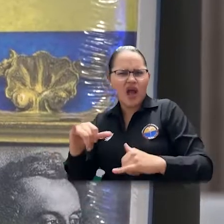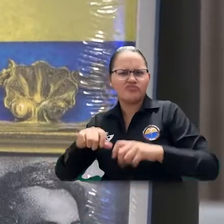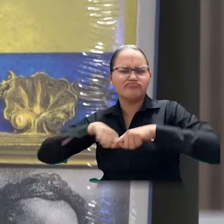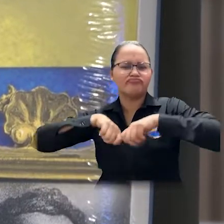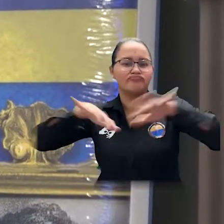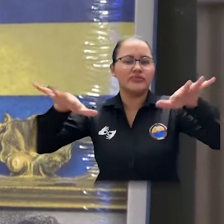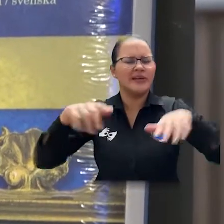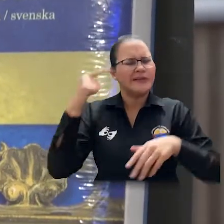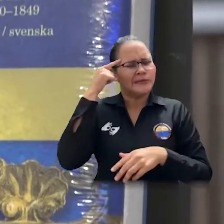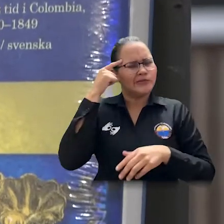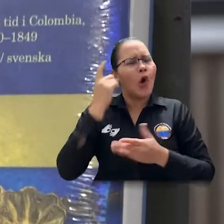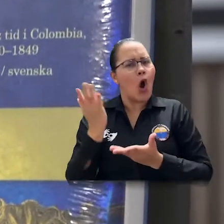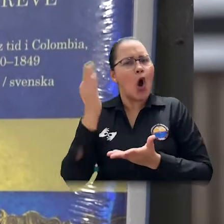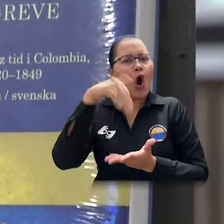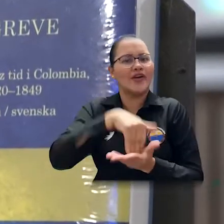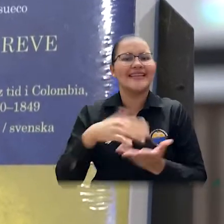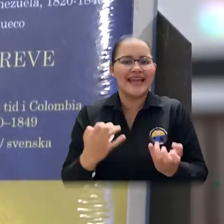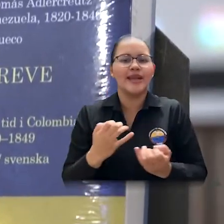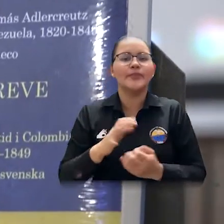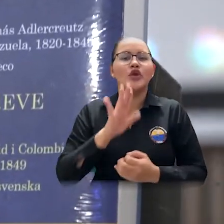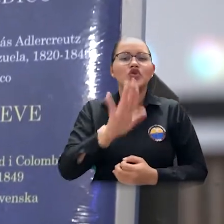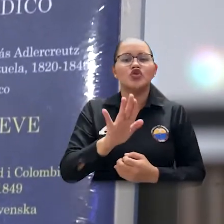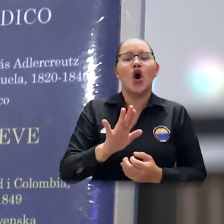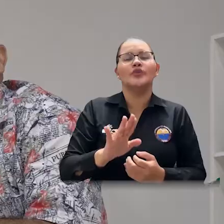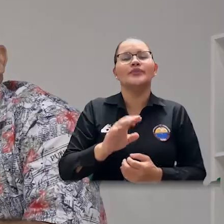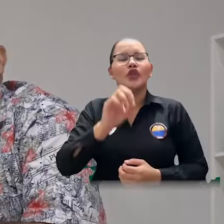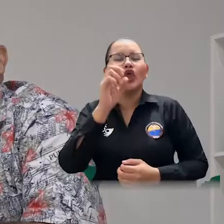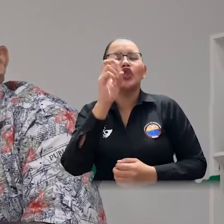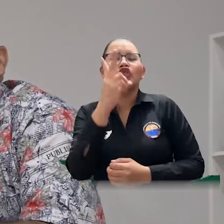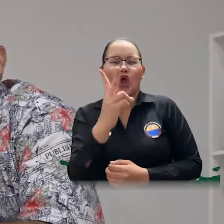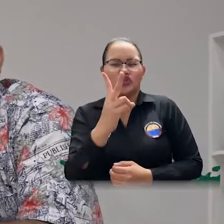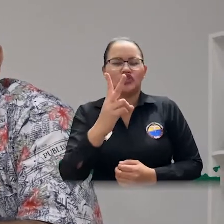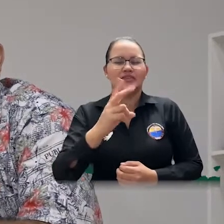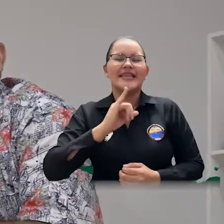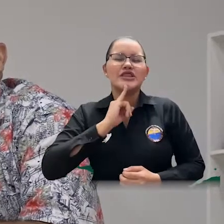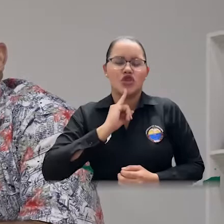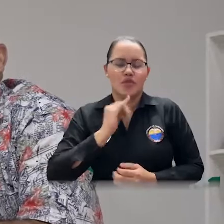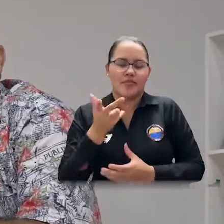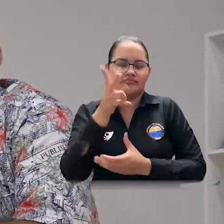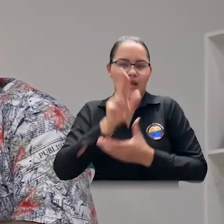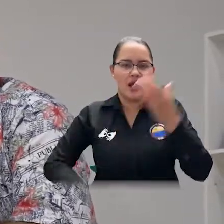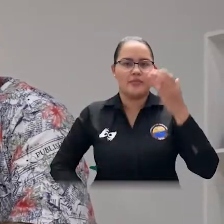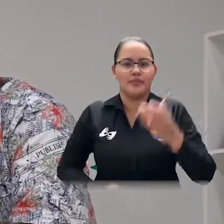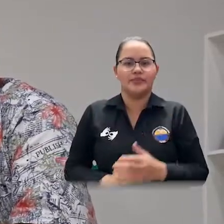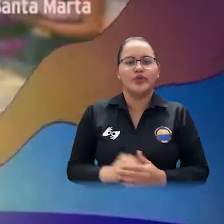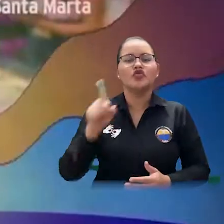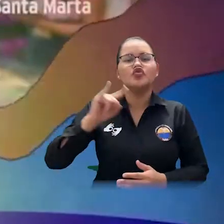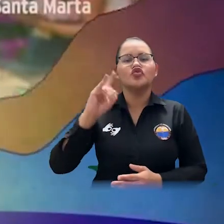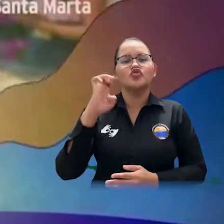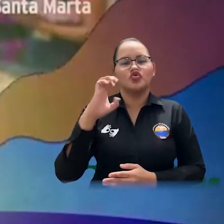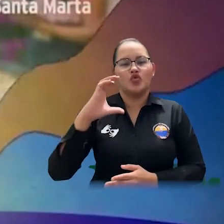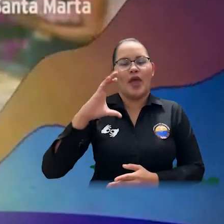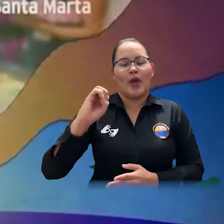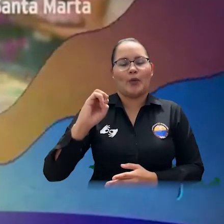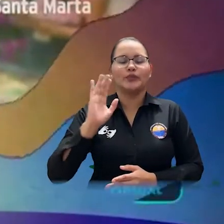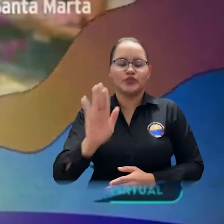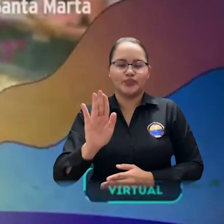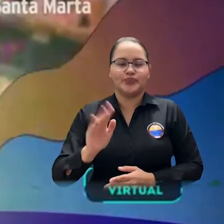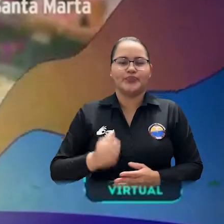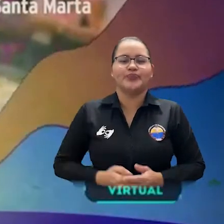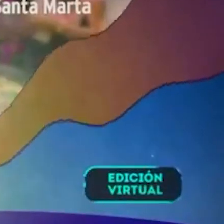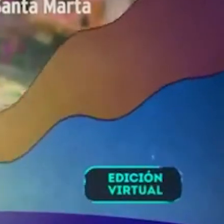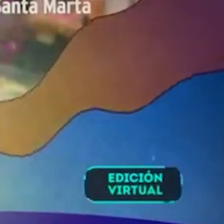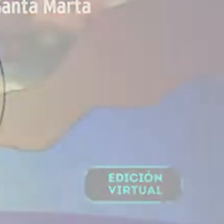pero lo que quisimos fue que fuera una edición bilingüe, español-sueco. Universidad del Mandalena, más incluyente e